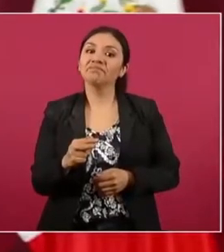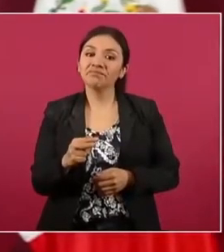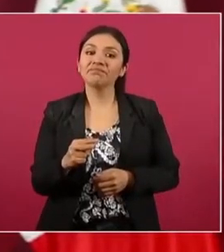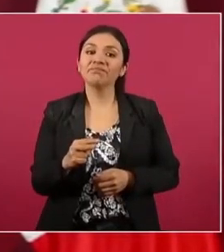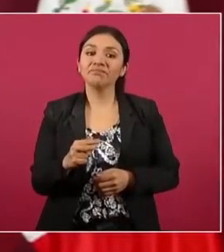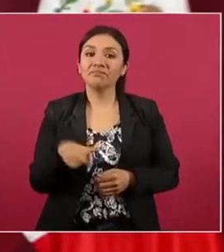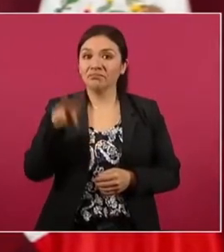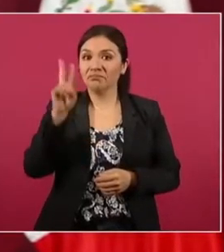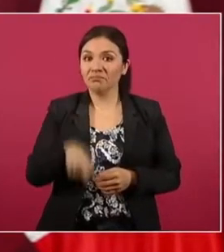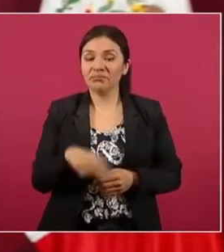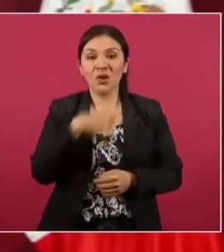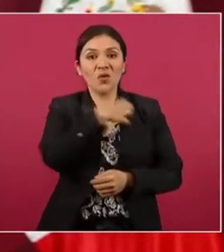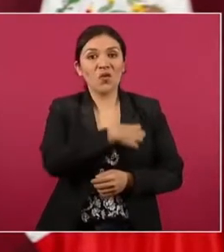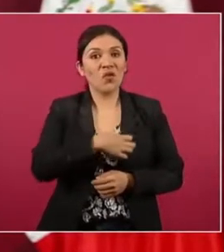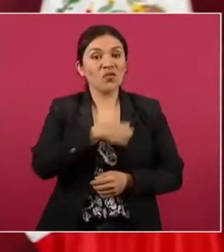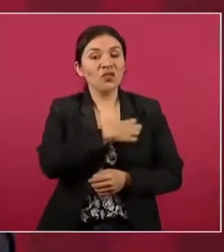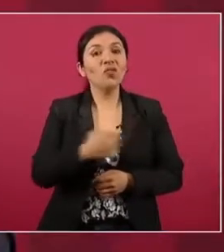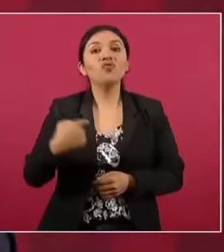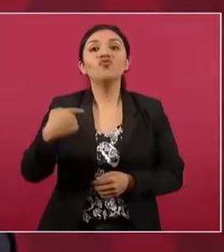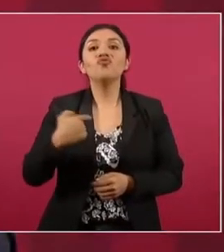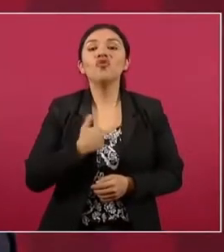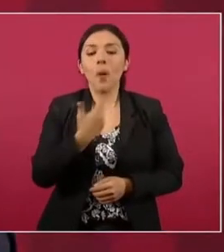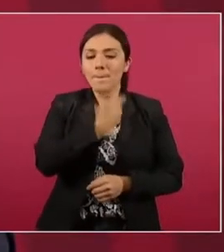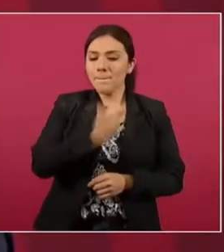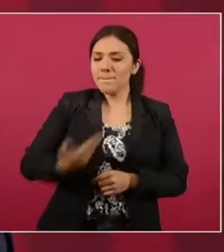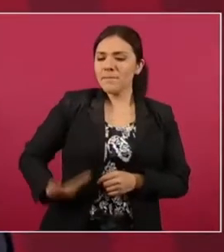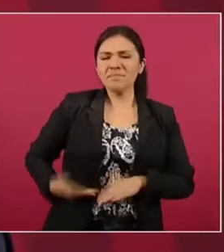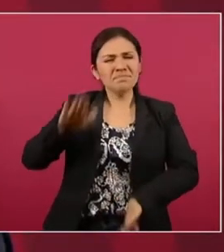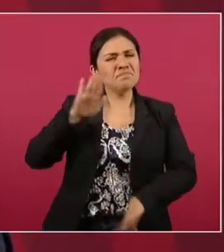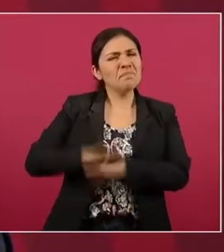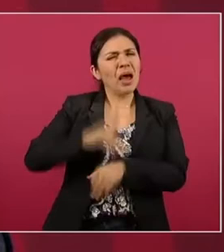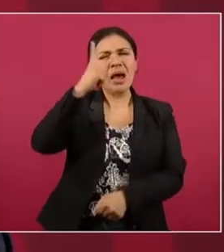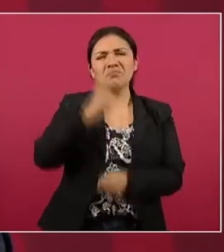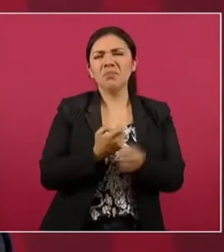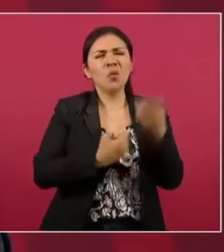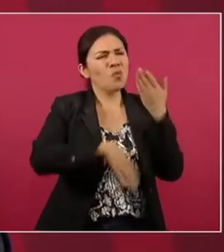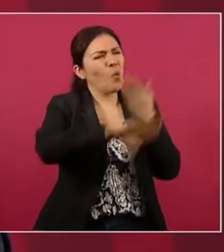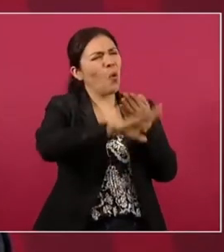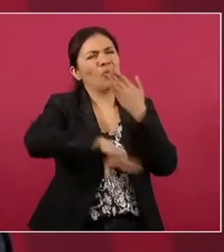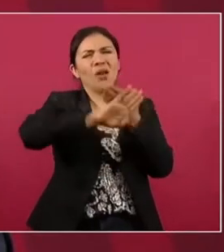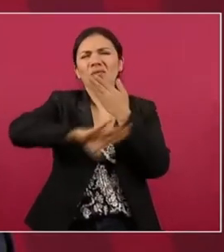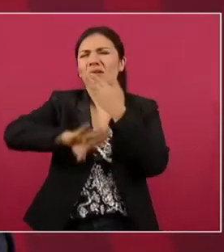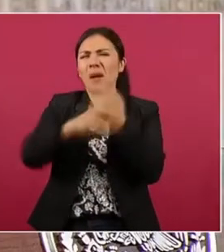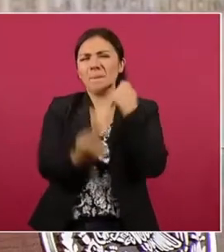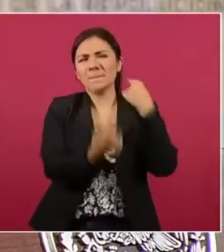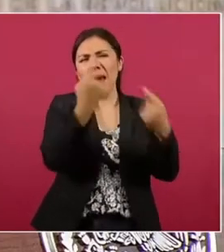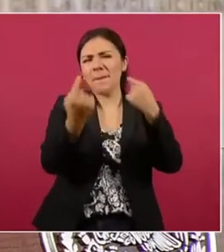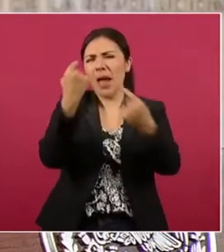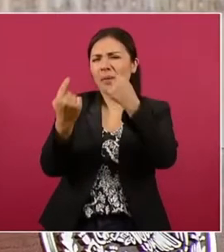uno uno de los presidentes más atacado, uno en la historia,